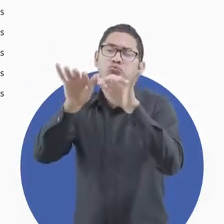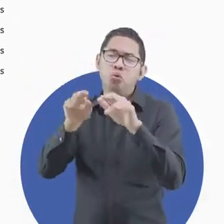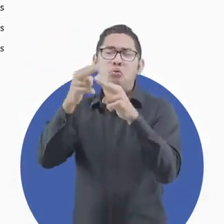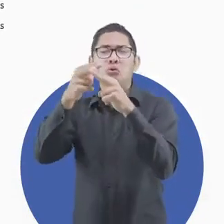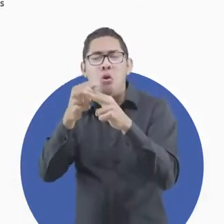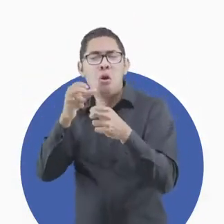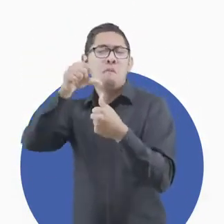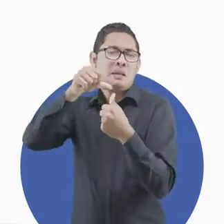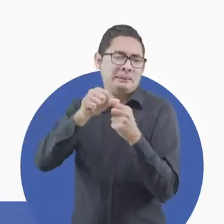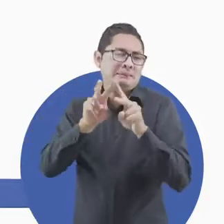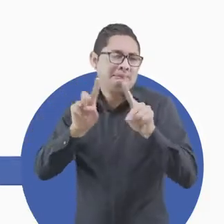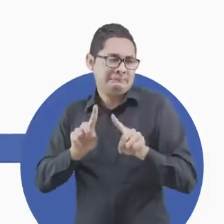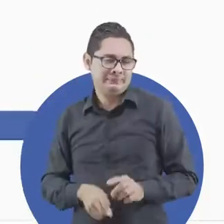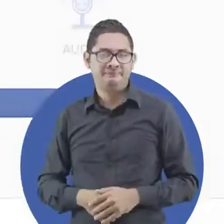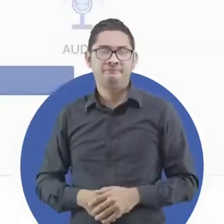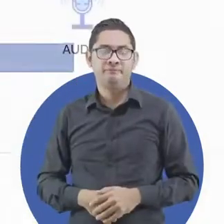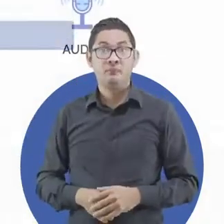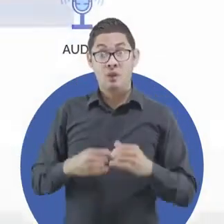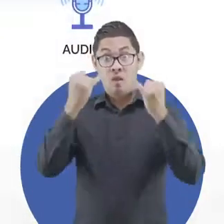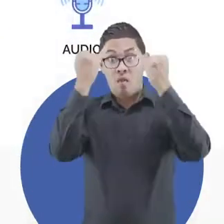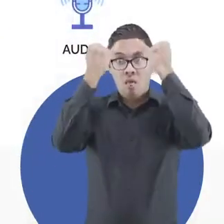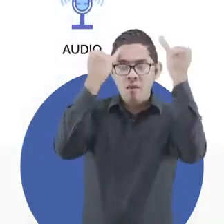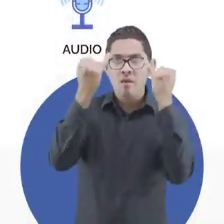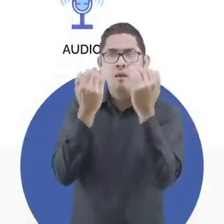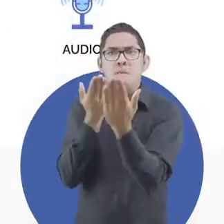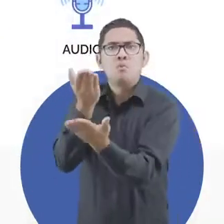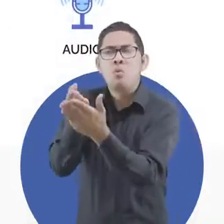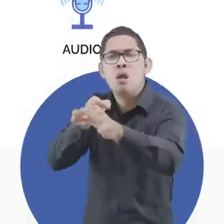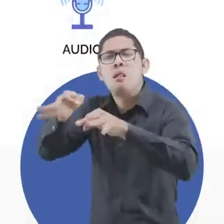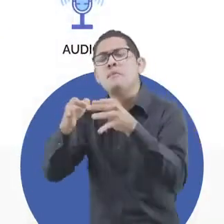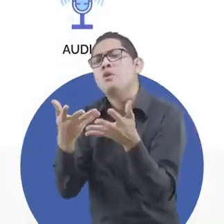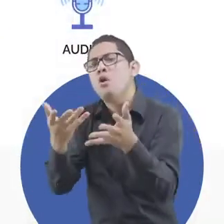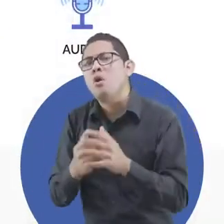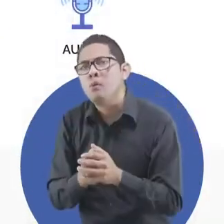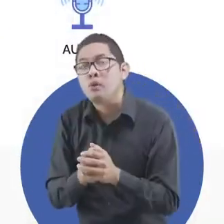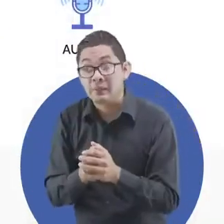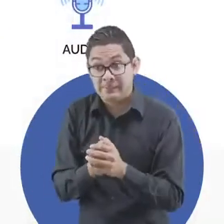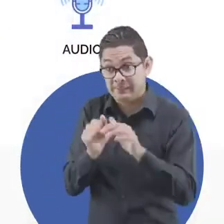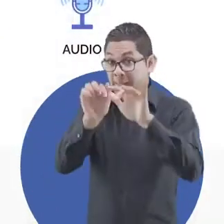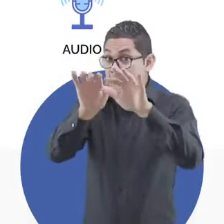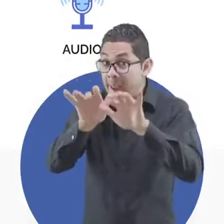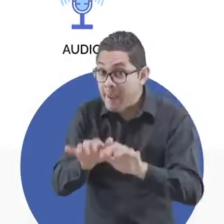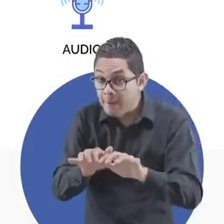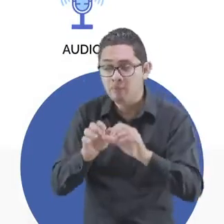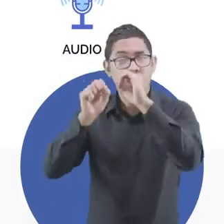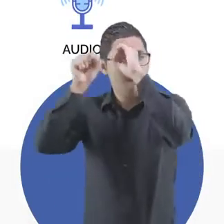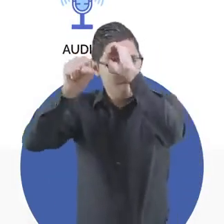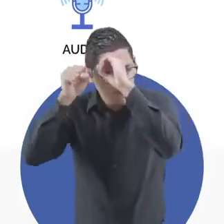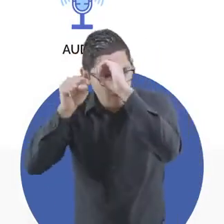formulario de registro. Posteriormente, podrás elegir tres alternativas de formato para ingresar tu propuesta,